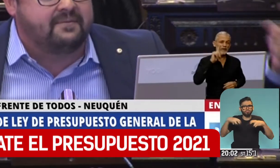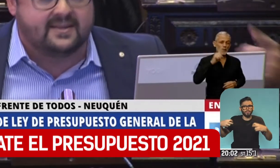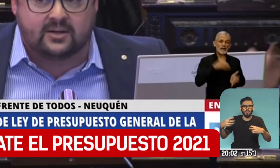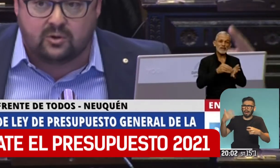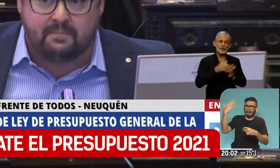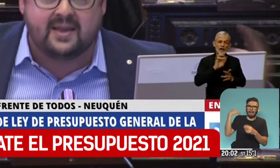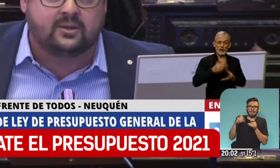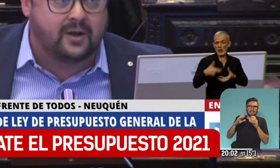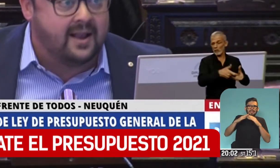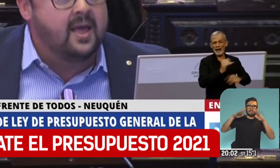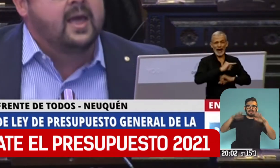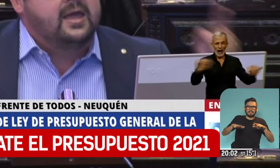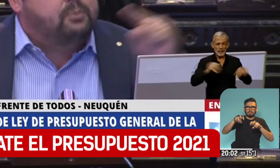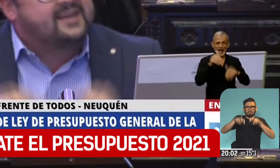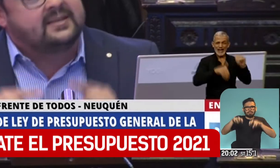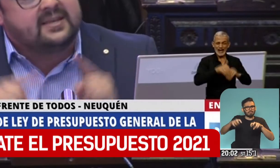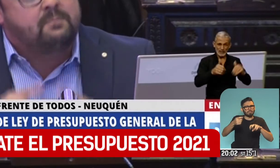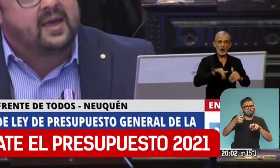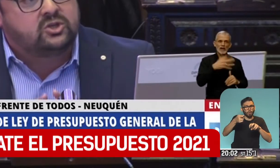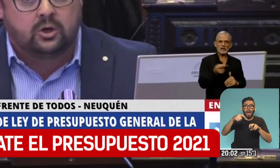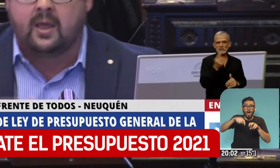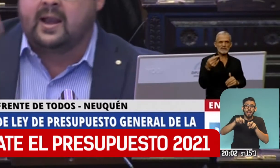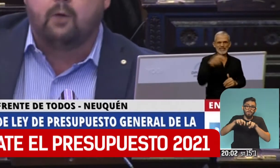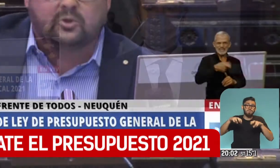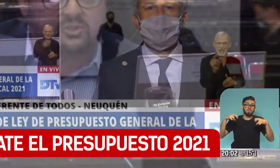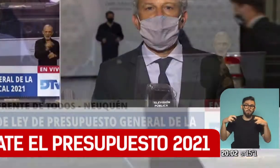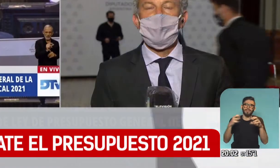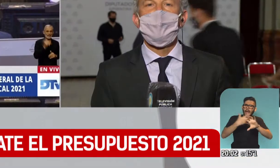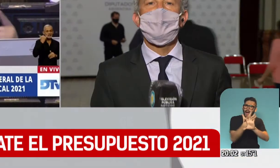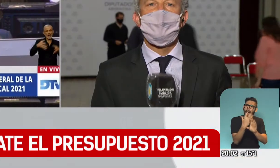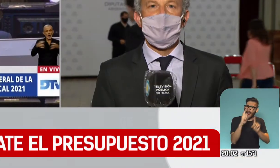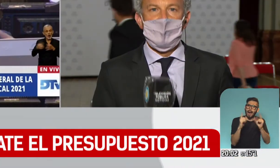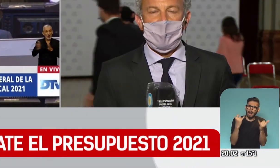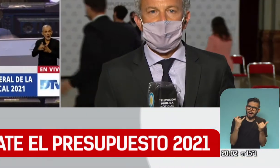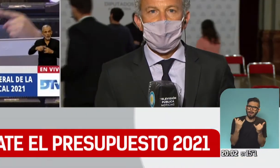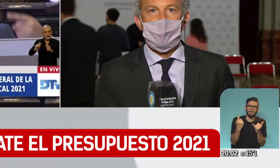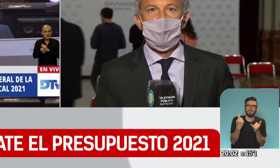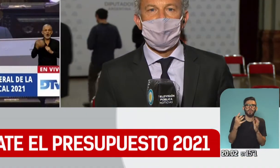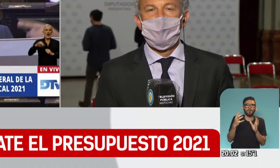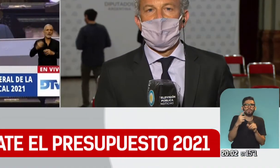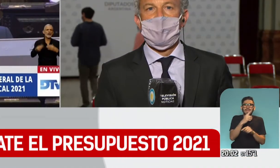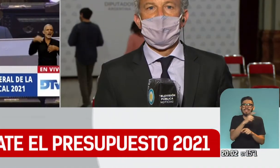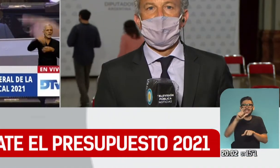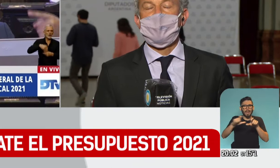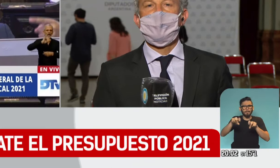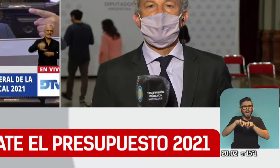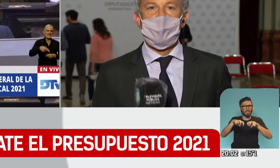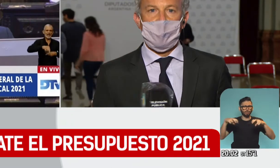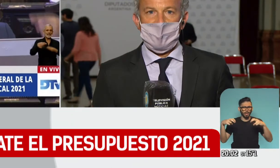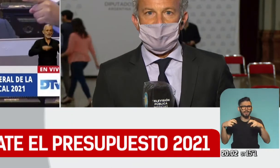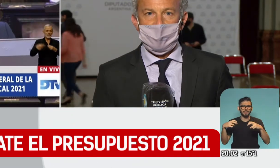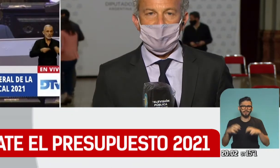pandemia, si bien sigue siendo mixta, bueno, hay una gran cantidad de legisladores, más de 100 aquí justamente en el